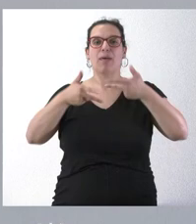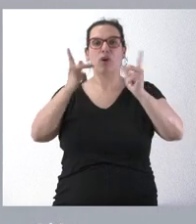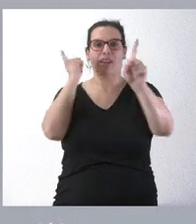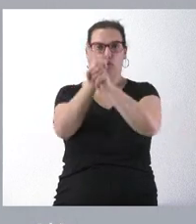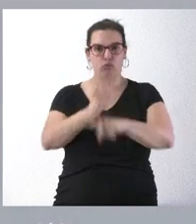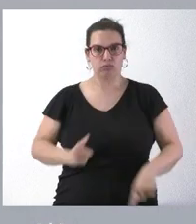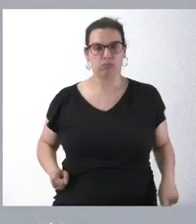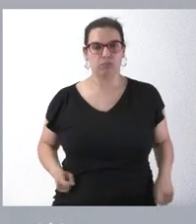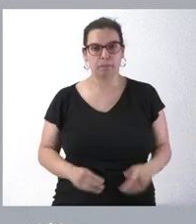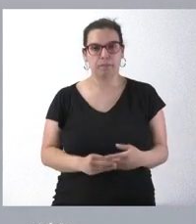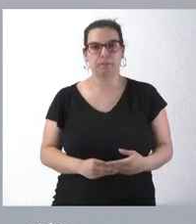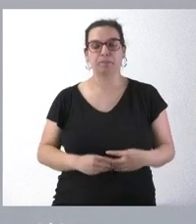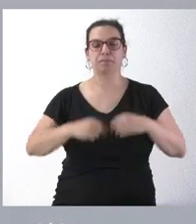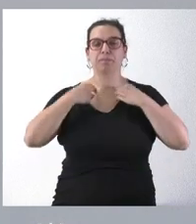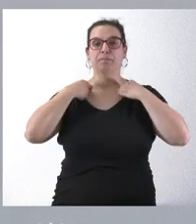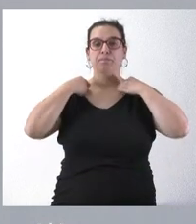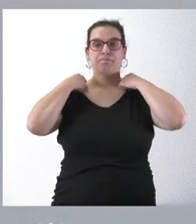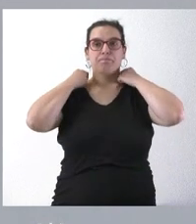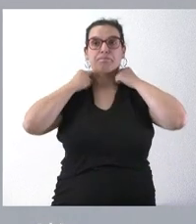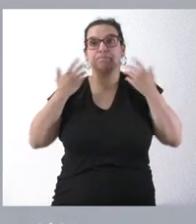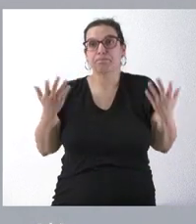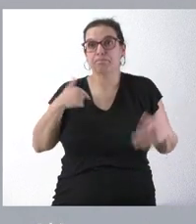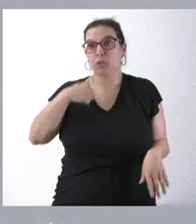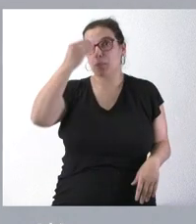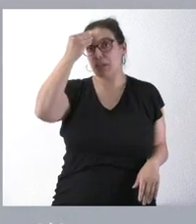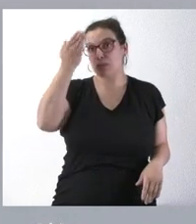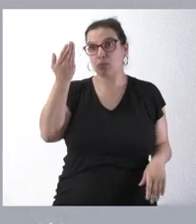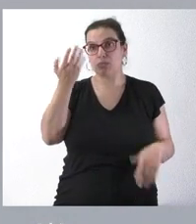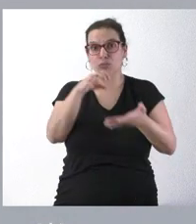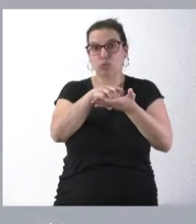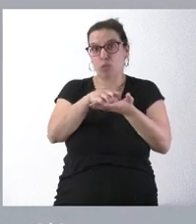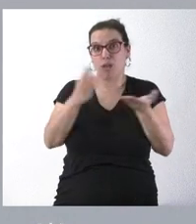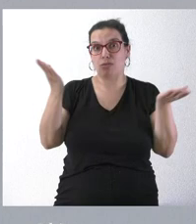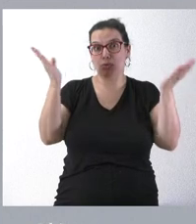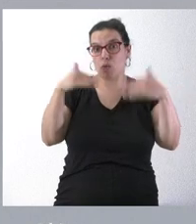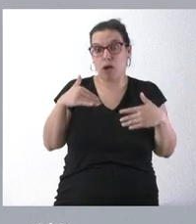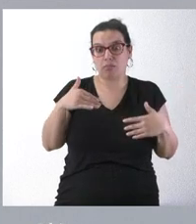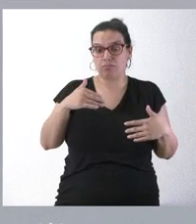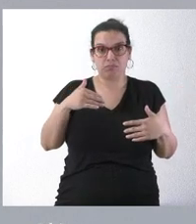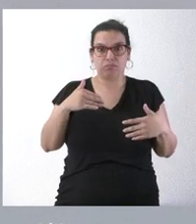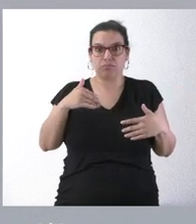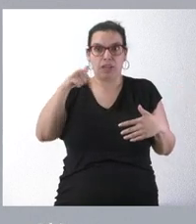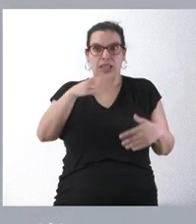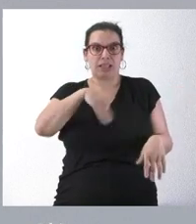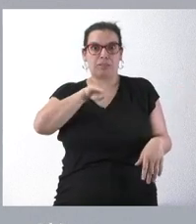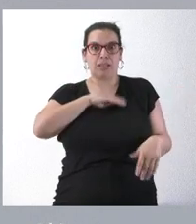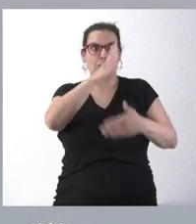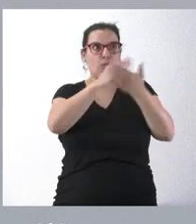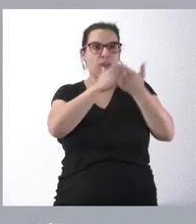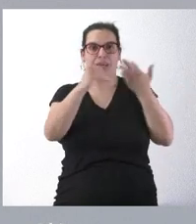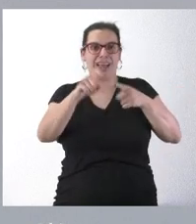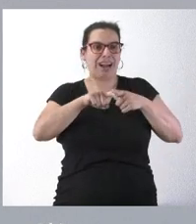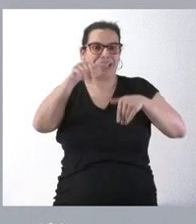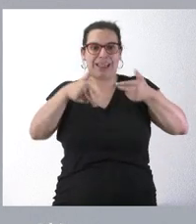Bueno, yo creo que está fuera de todo duda el carácter democrático en España de las comunidades autónomas